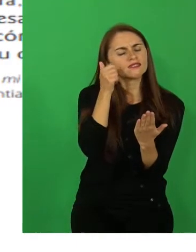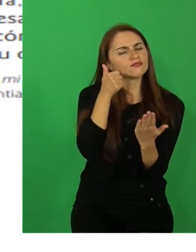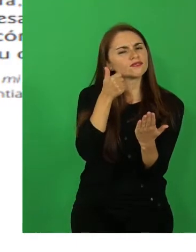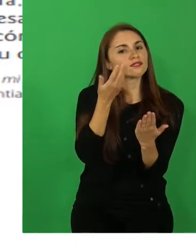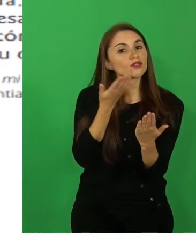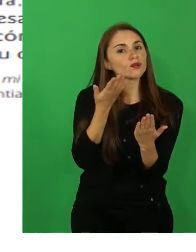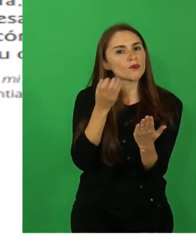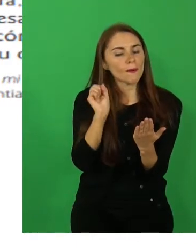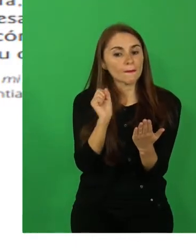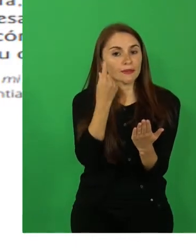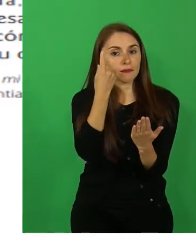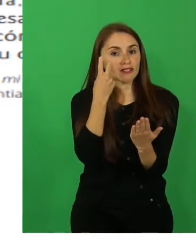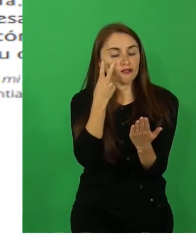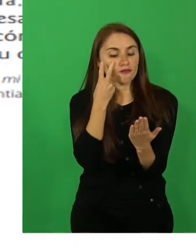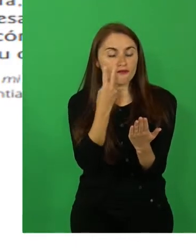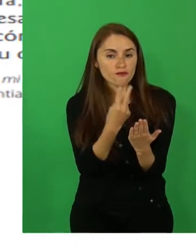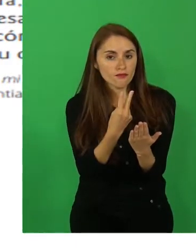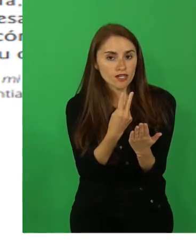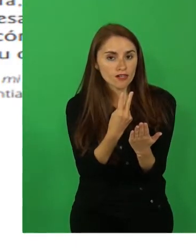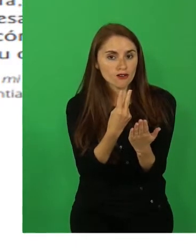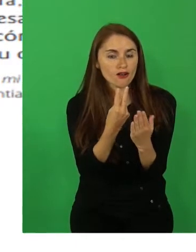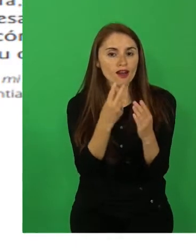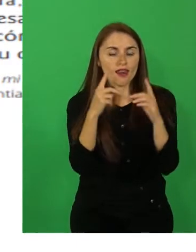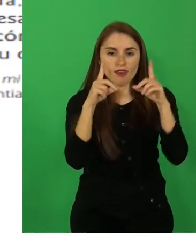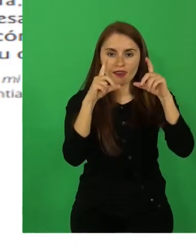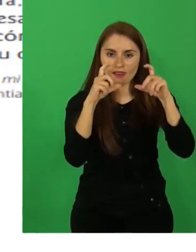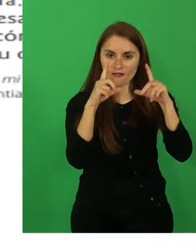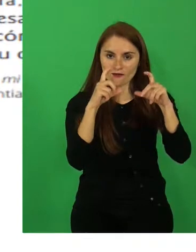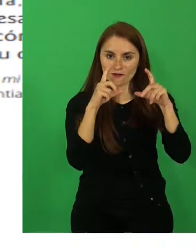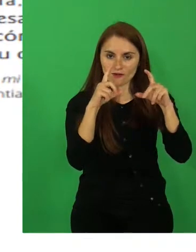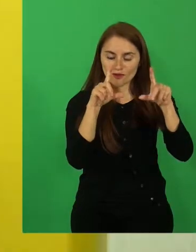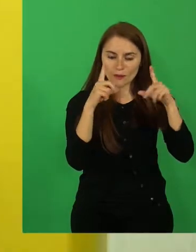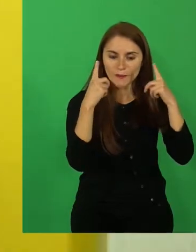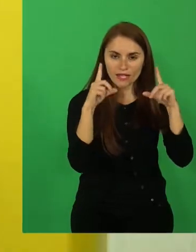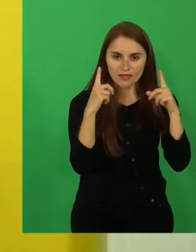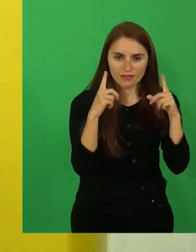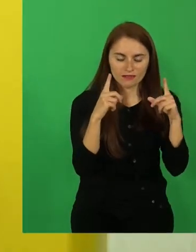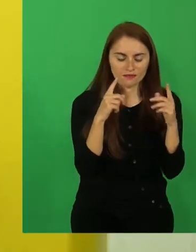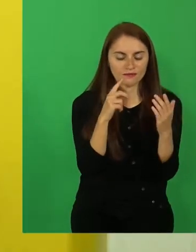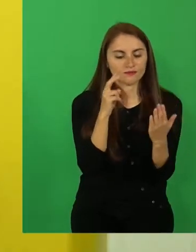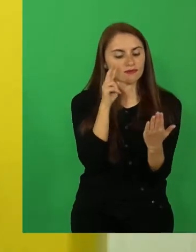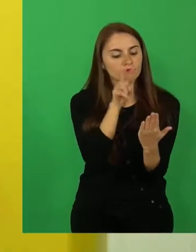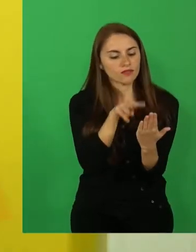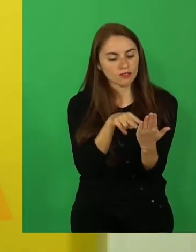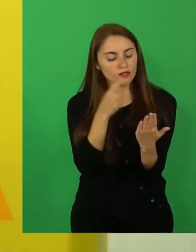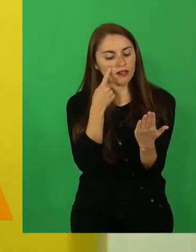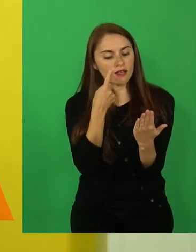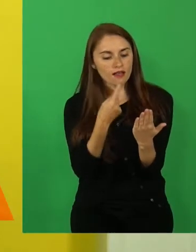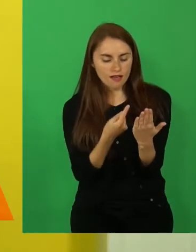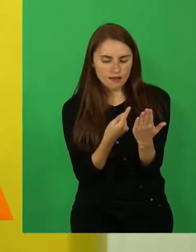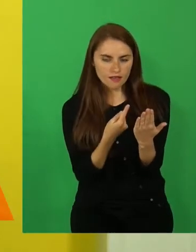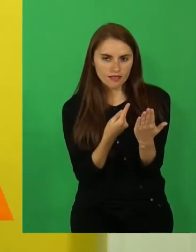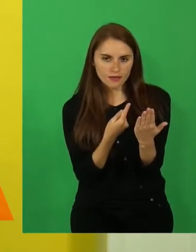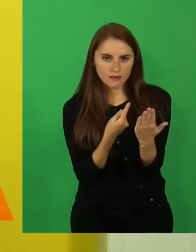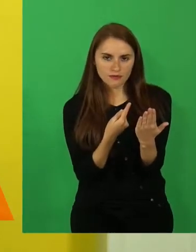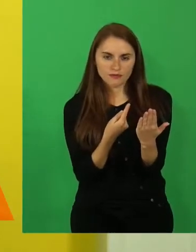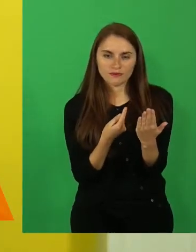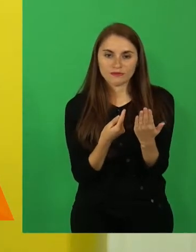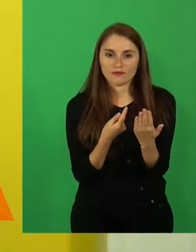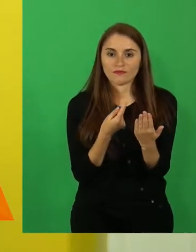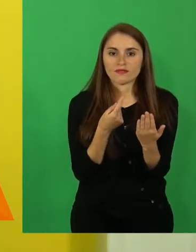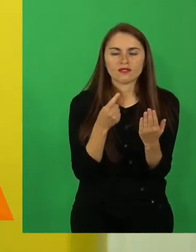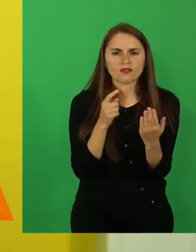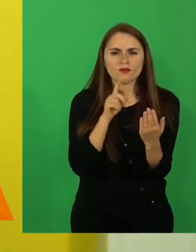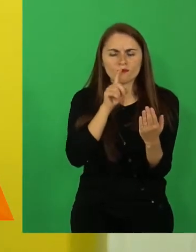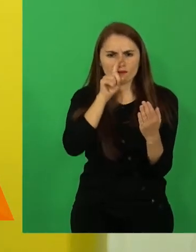primero miro la imagen, ¿cierto? Veo ahí la imagen, que es